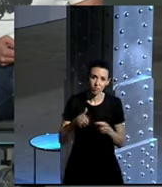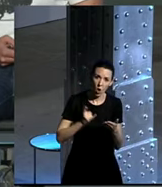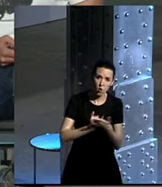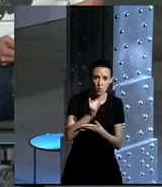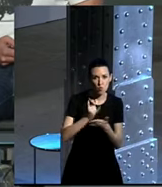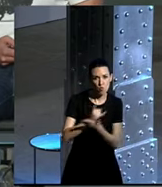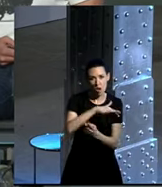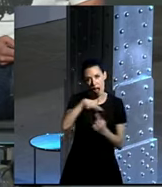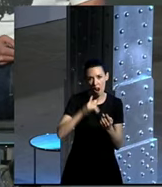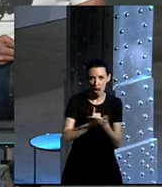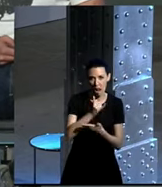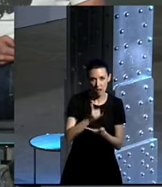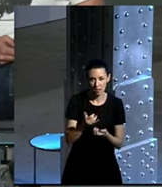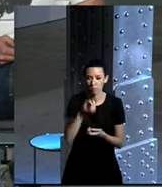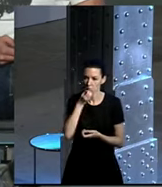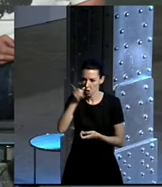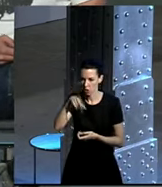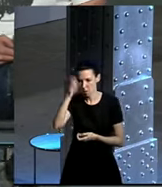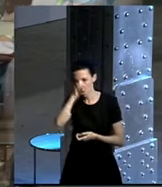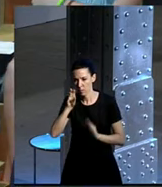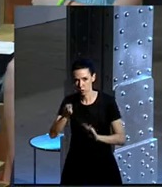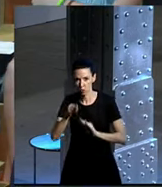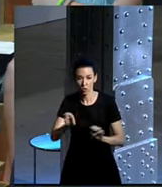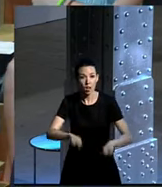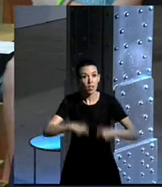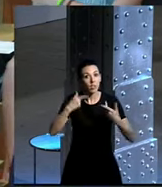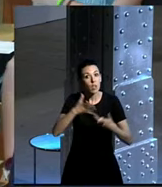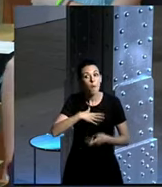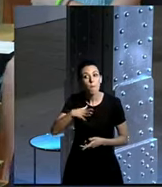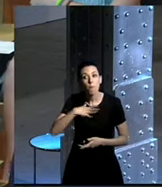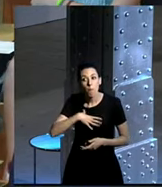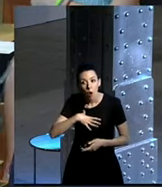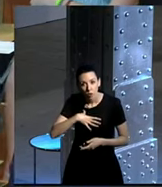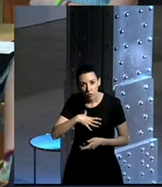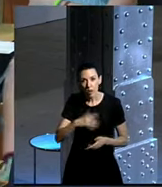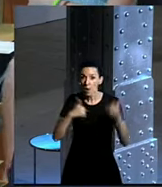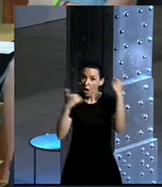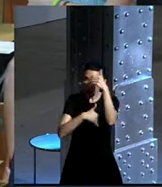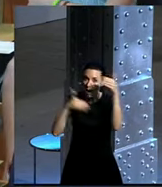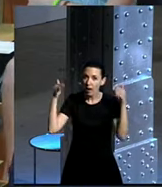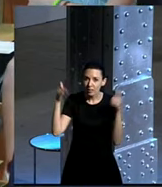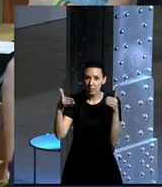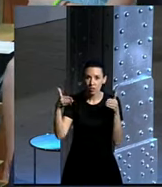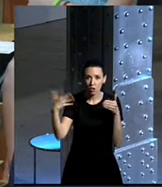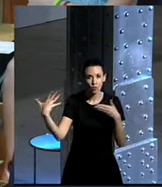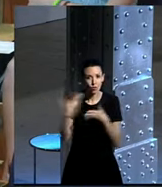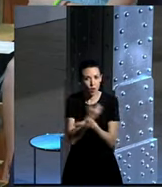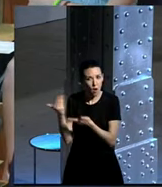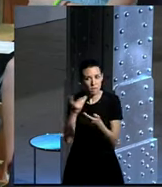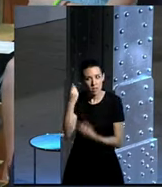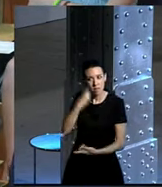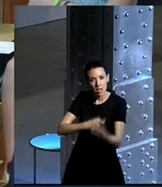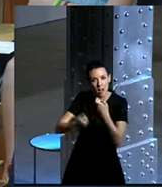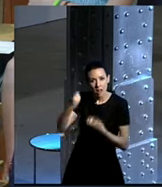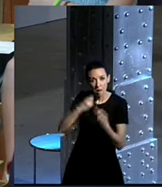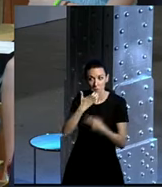entorno rural? Bueno, también nos va a servir tu opinión naturalmente. Por favor, chicos, estad muy atentos. Intentad sacar a nuestros invitados lo que no sea capaz de